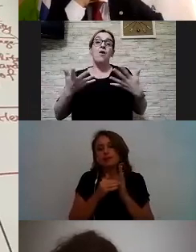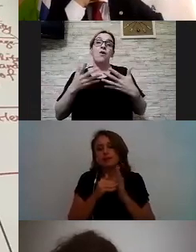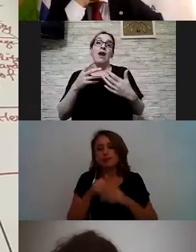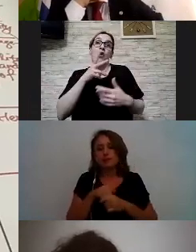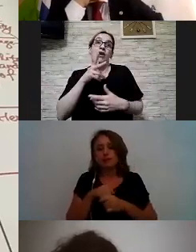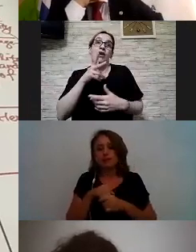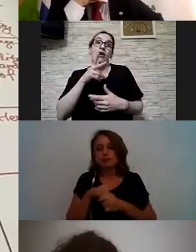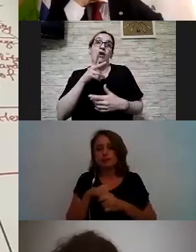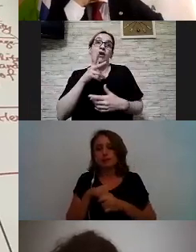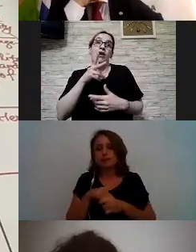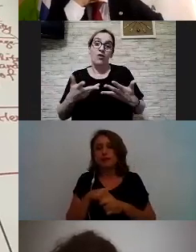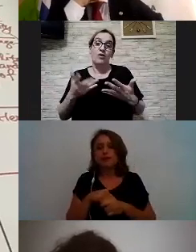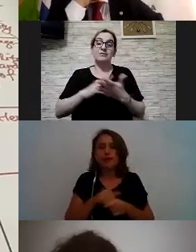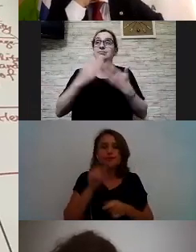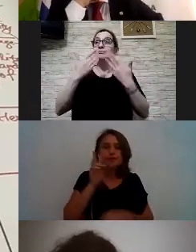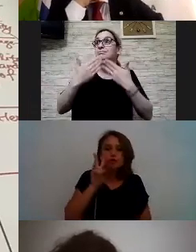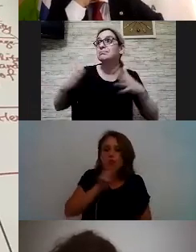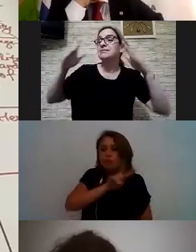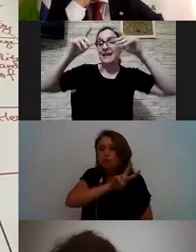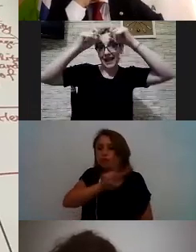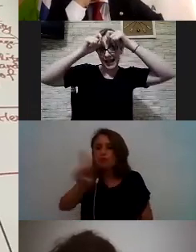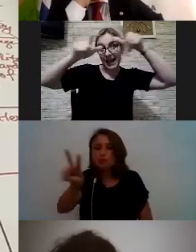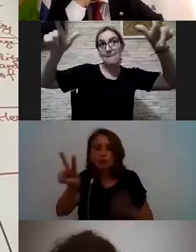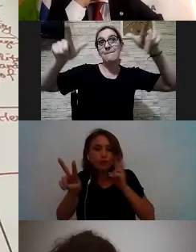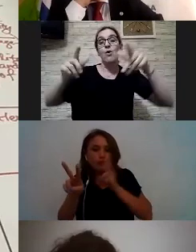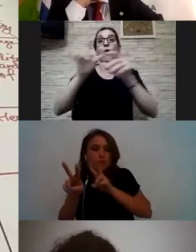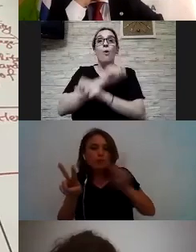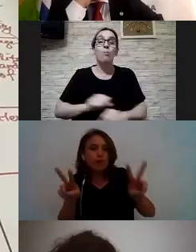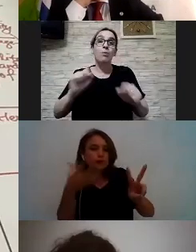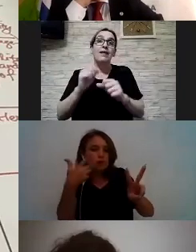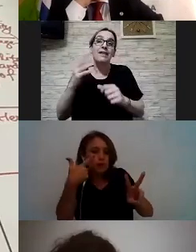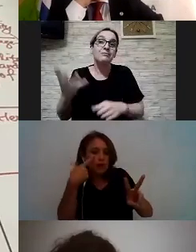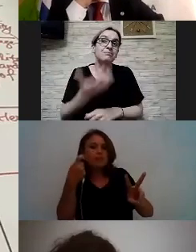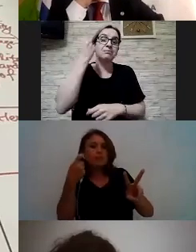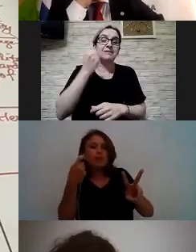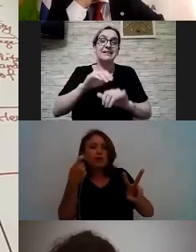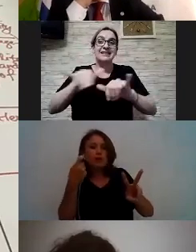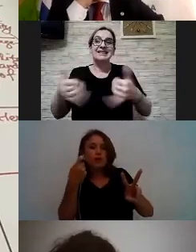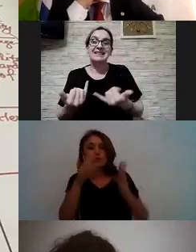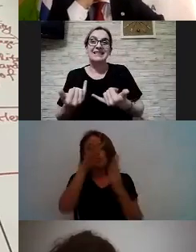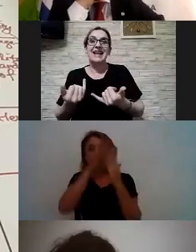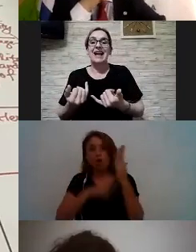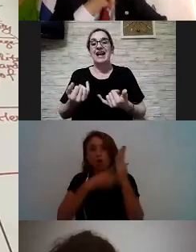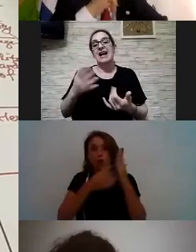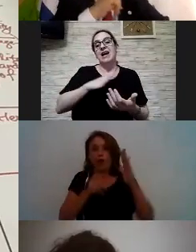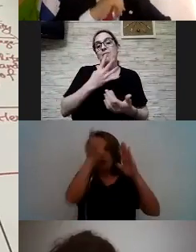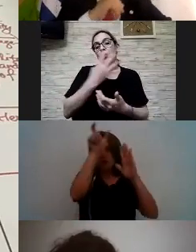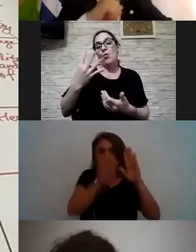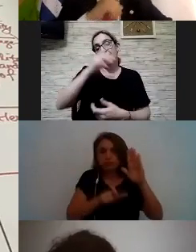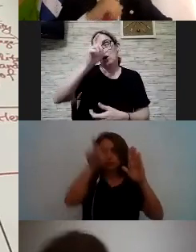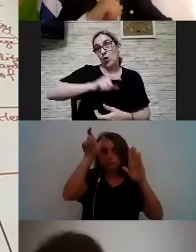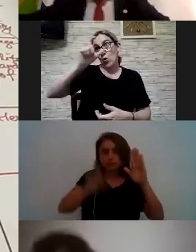esta salida del campo puede detectar se hace un cuadro con columnas se ponen las